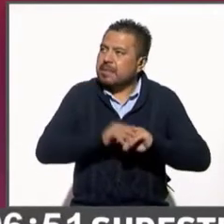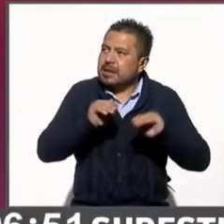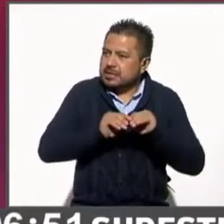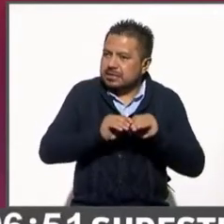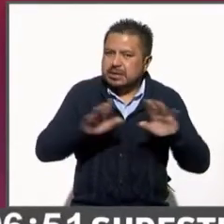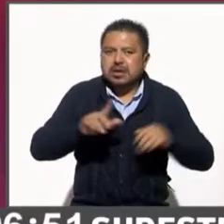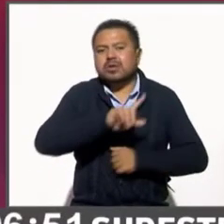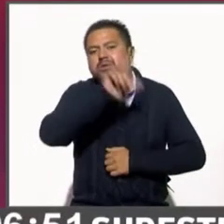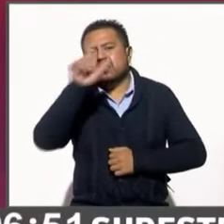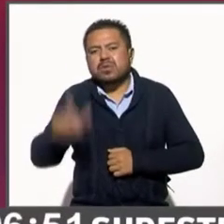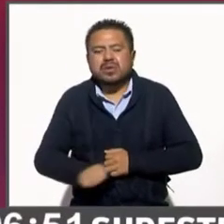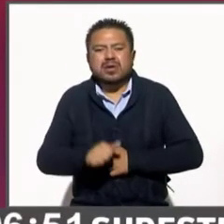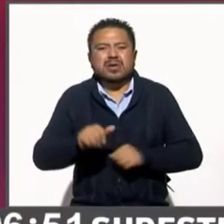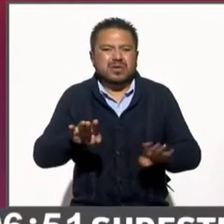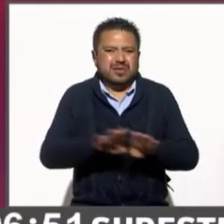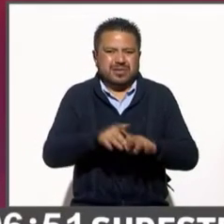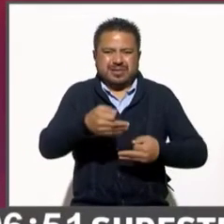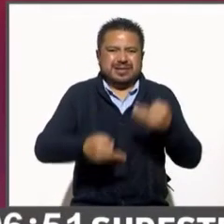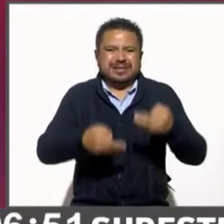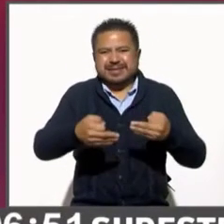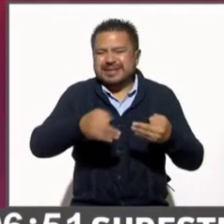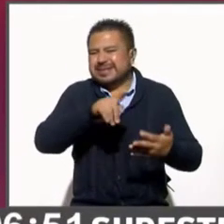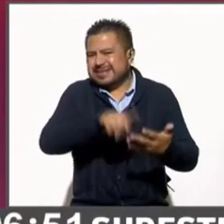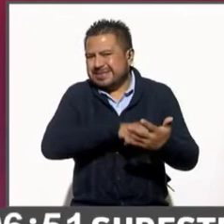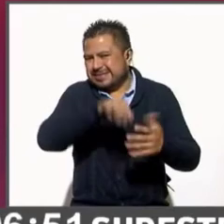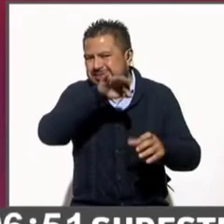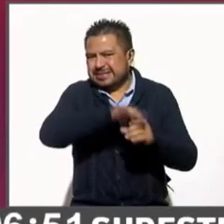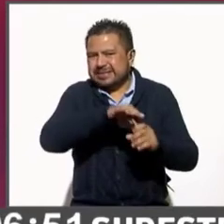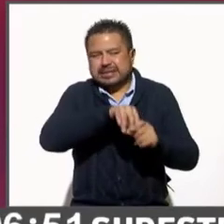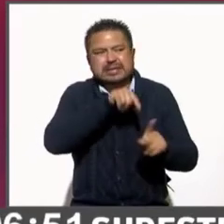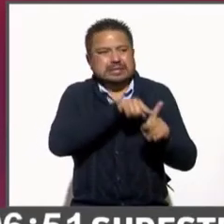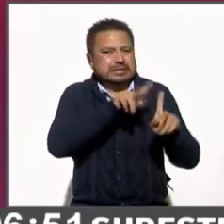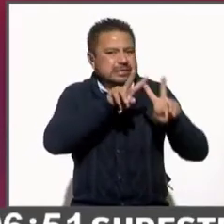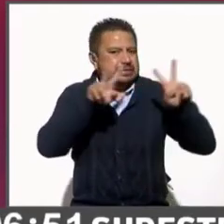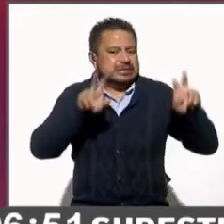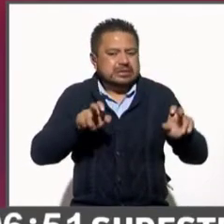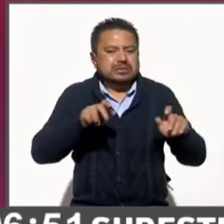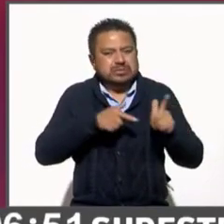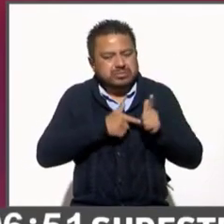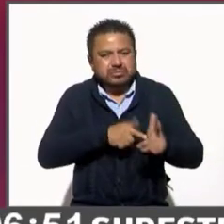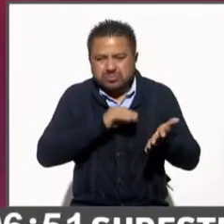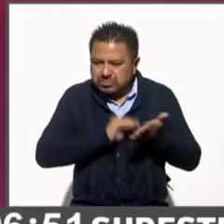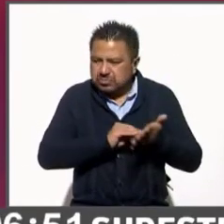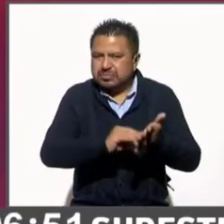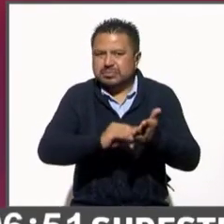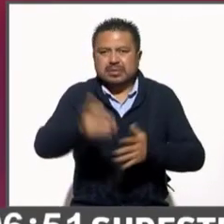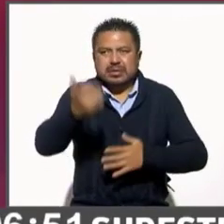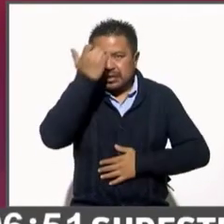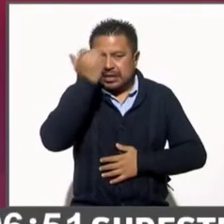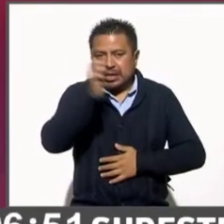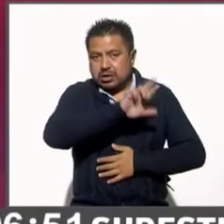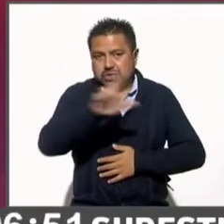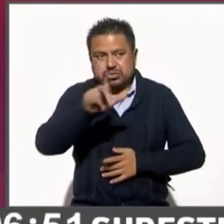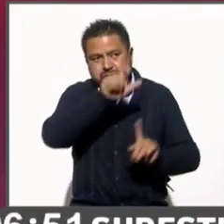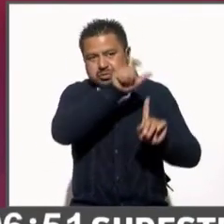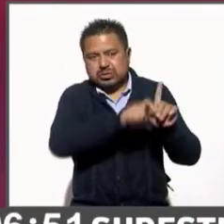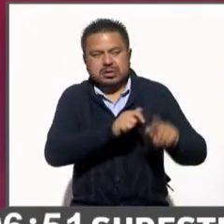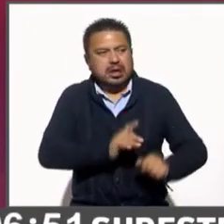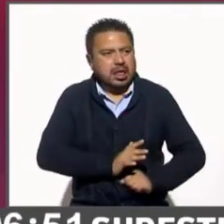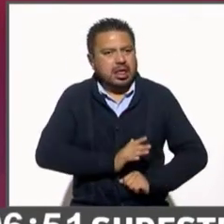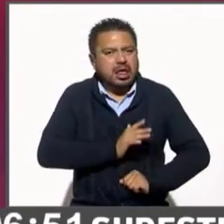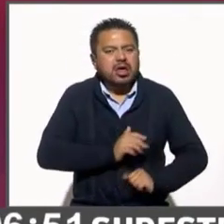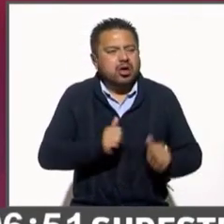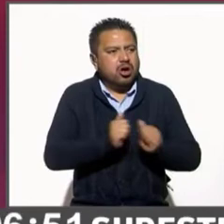electoral, que creo que no es un tema menor. Es un actor que se sigue reconociendo con credibilidad y con confianza.